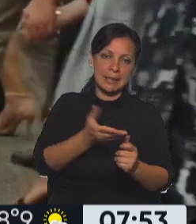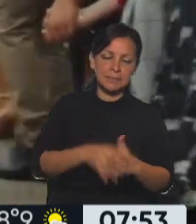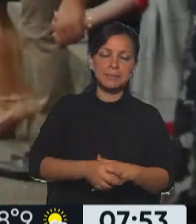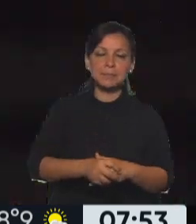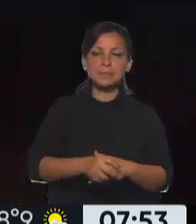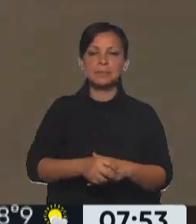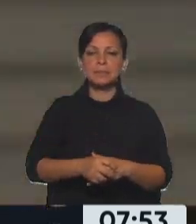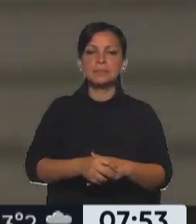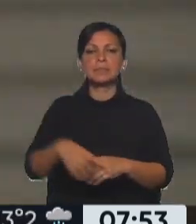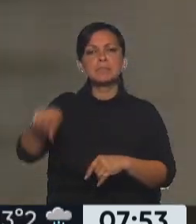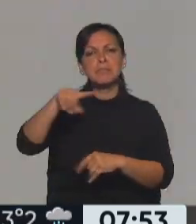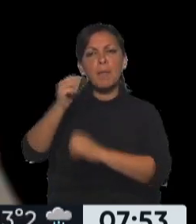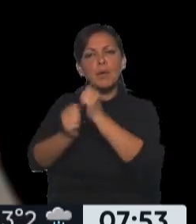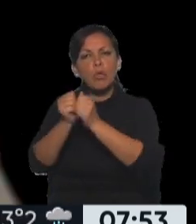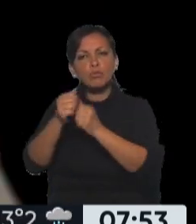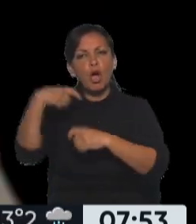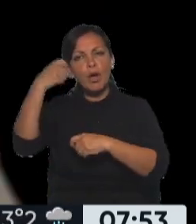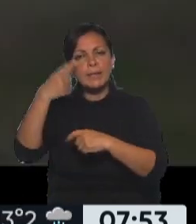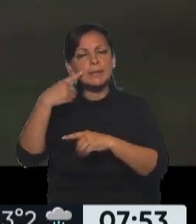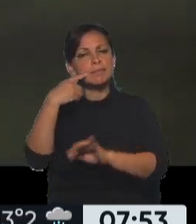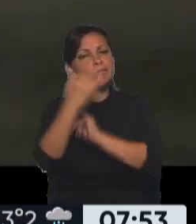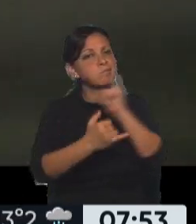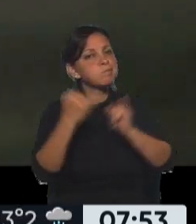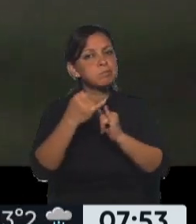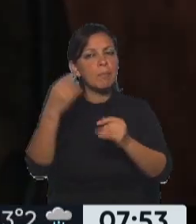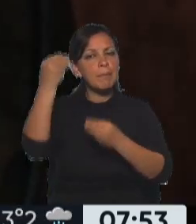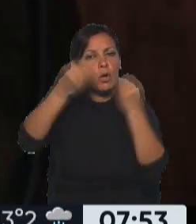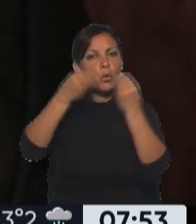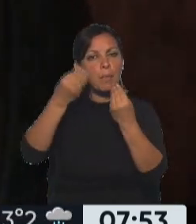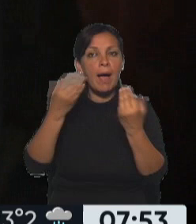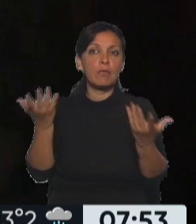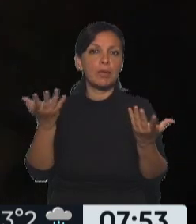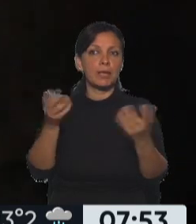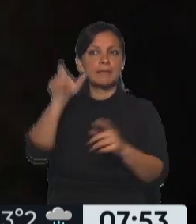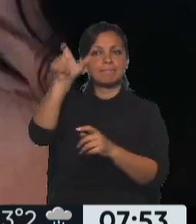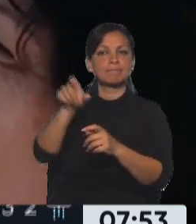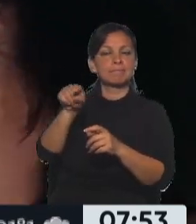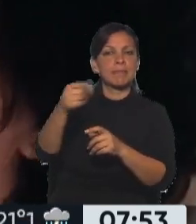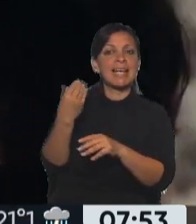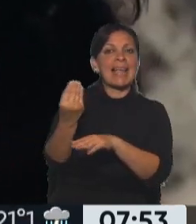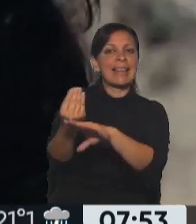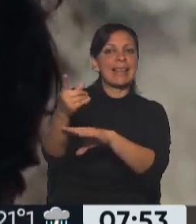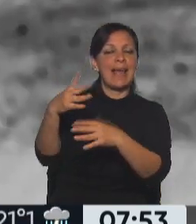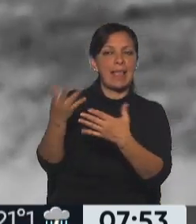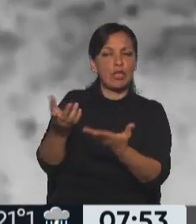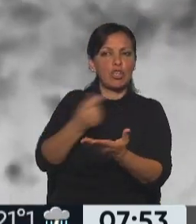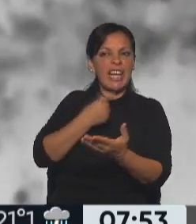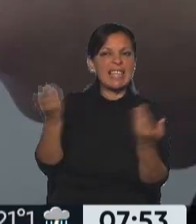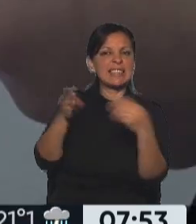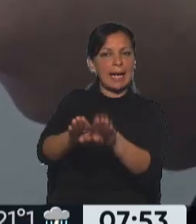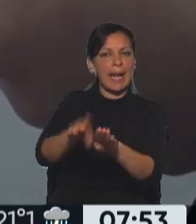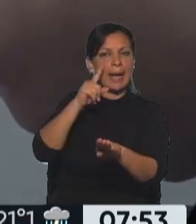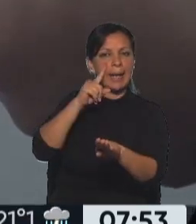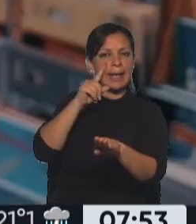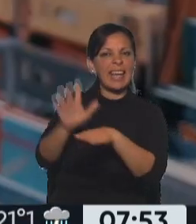para visibilizar la preocupación del sector ante las amenazas de miembros de la Libertad Avanza para cerrar el Inca. Esto va a